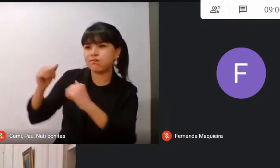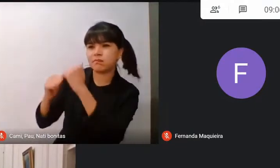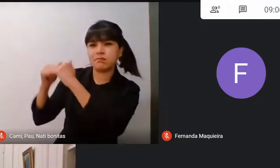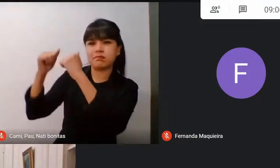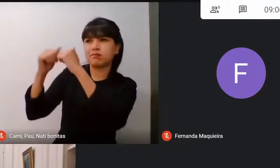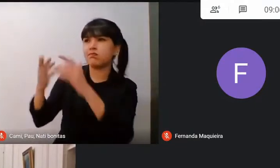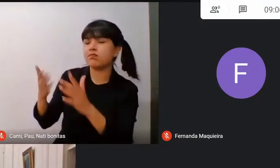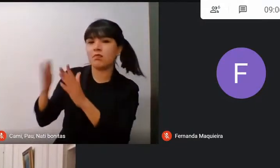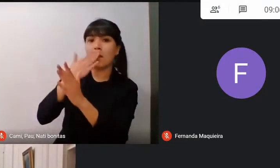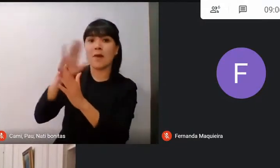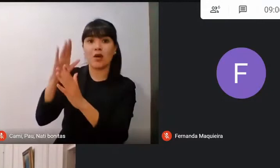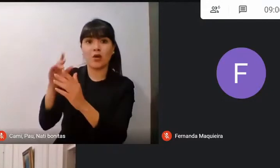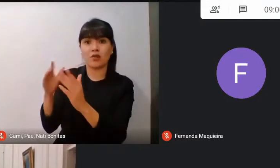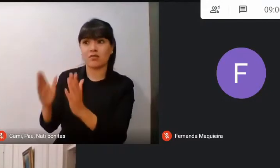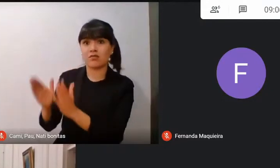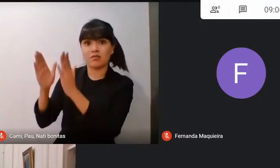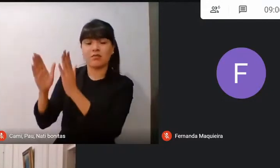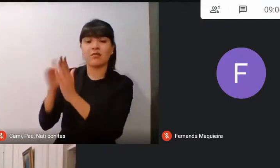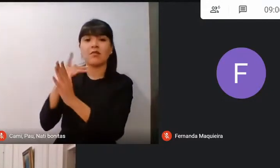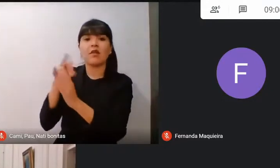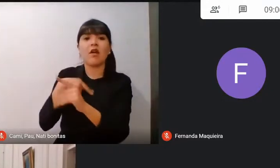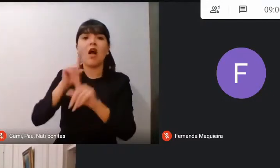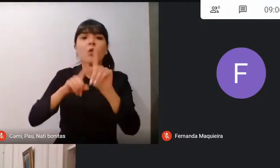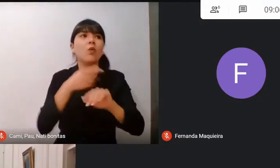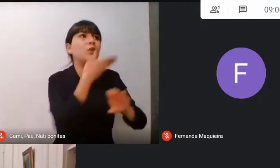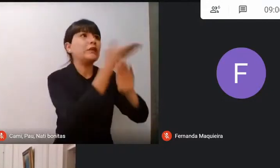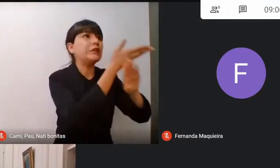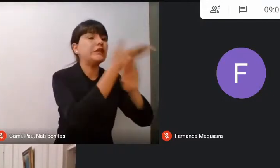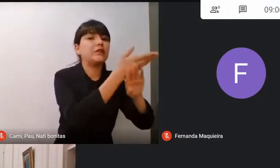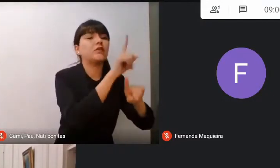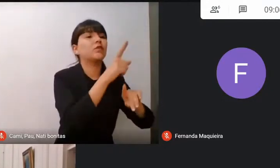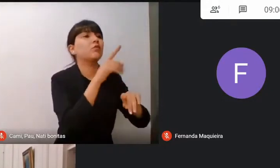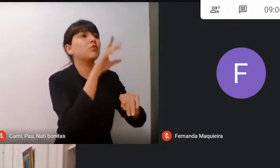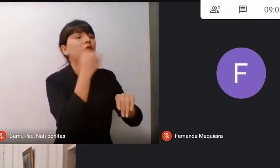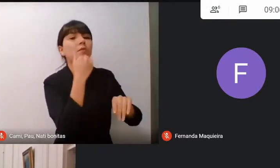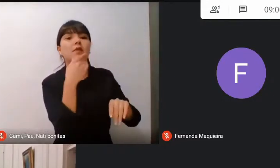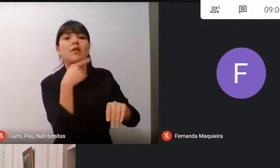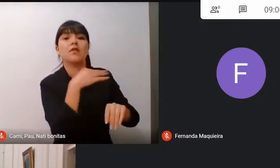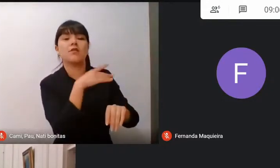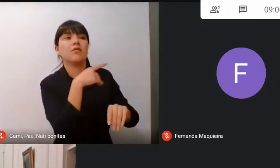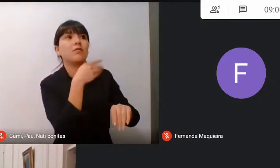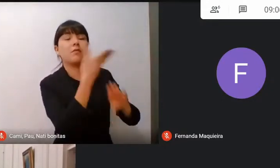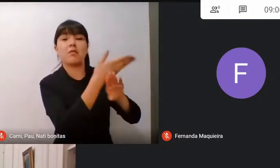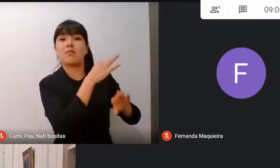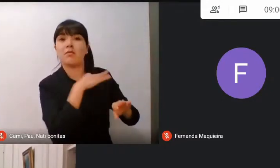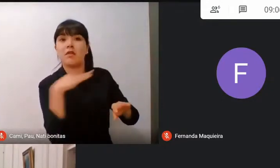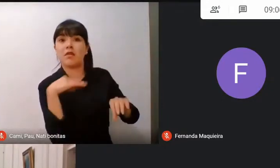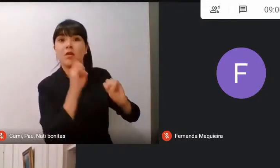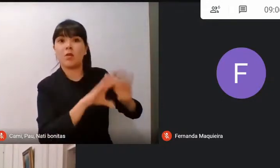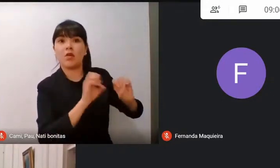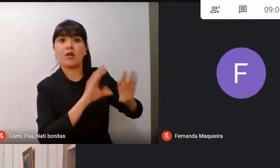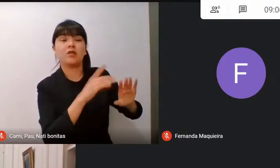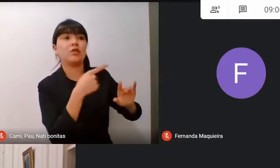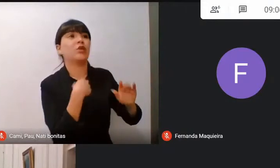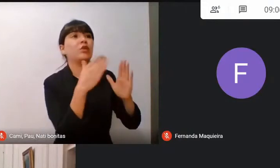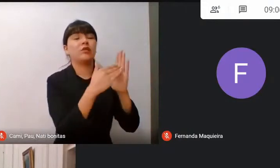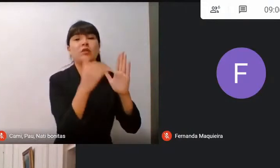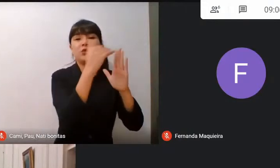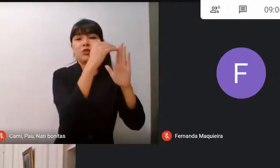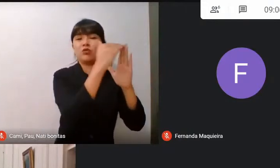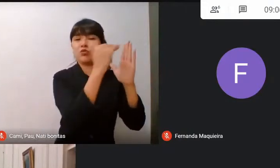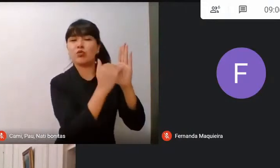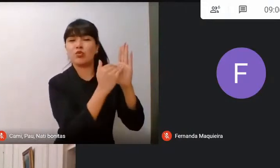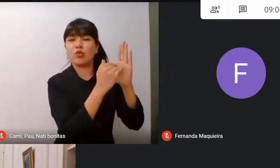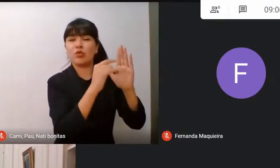privado, yendo al Ministerio de Educación a buscar recursos, también a la Subdere. Son distintas